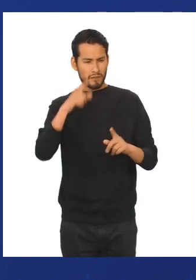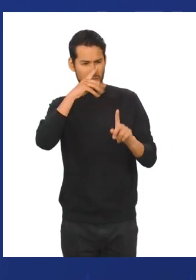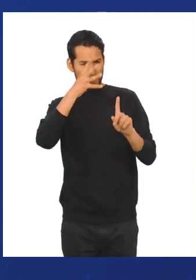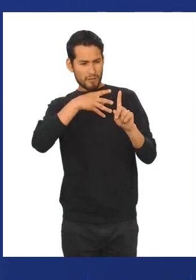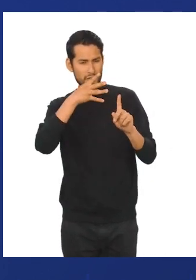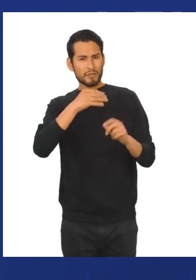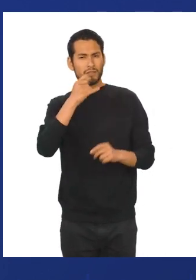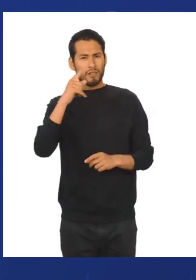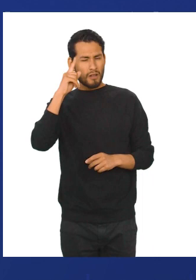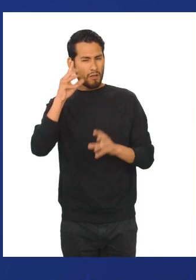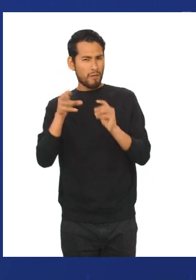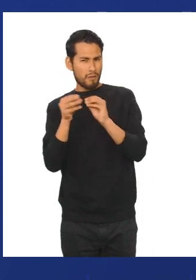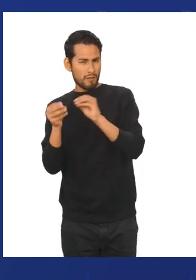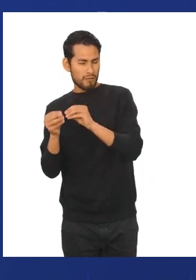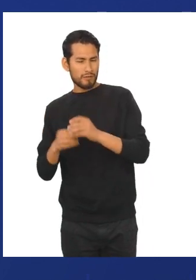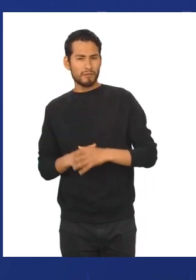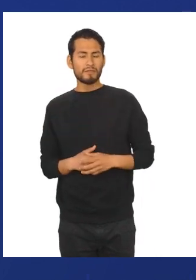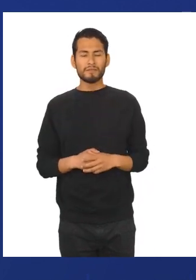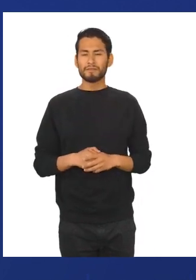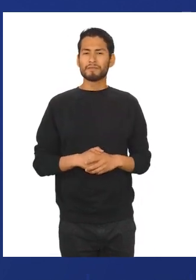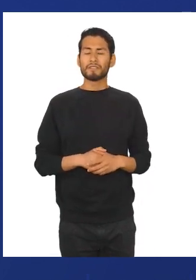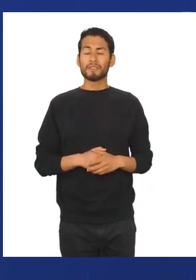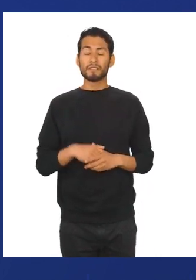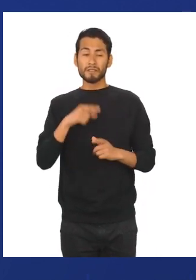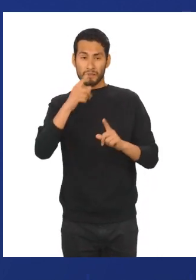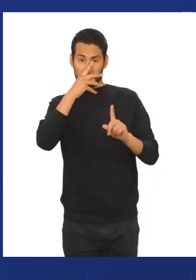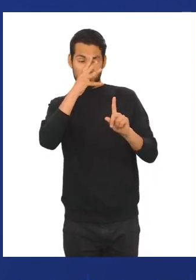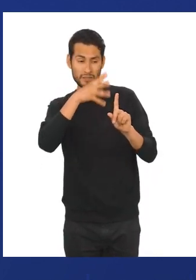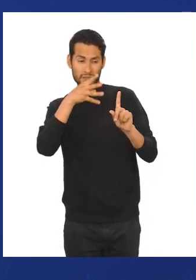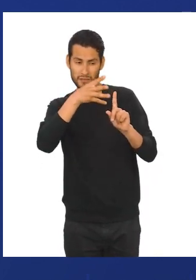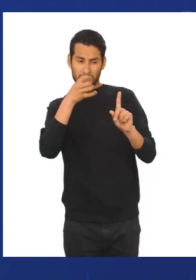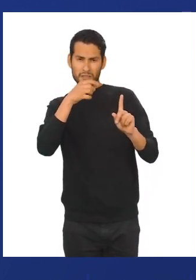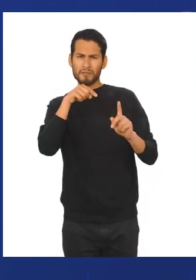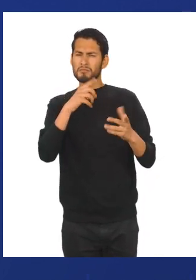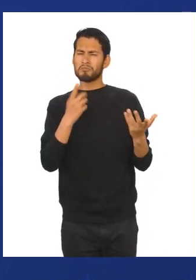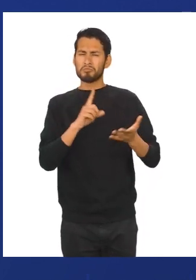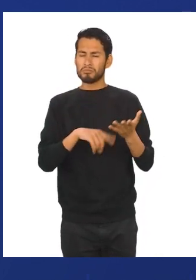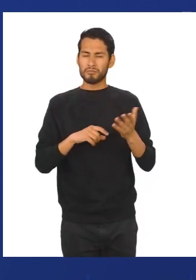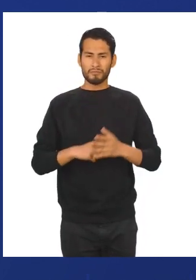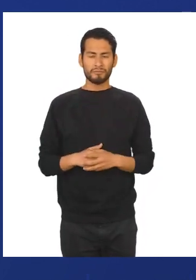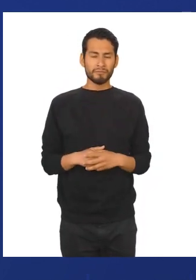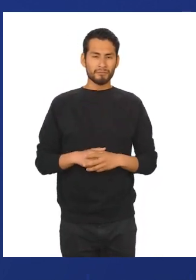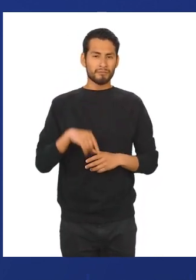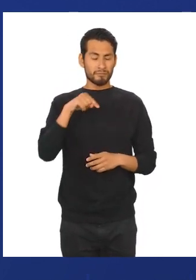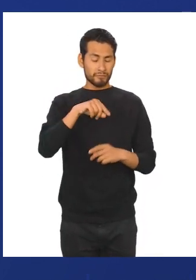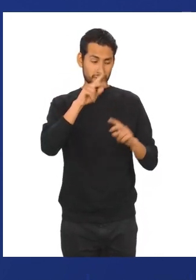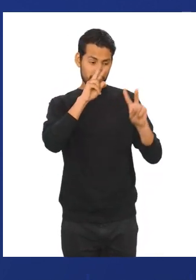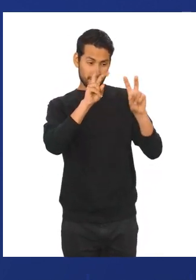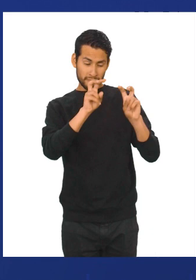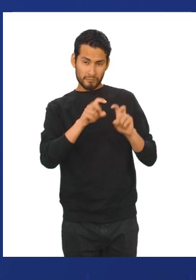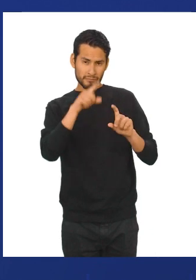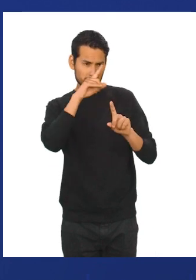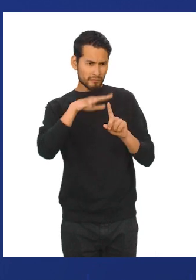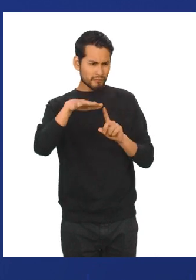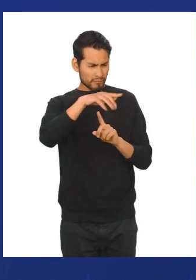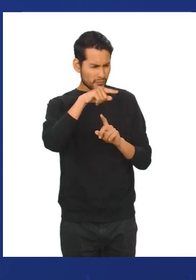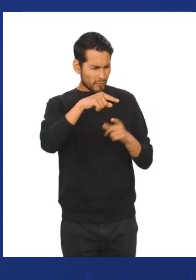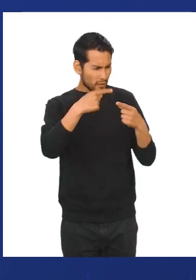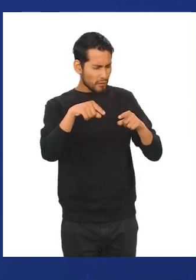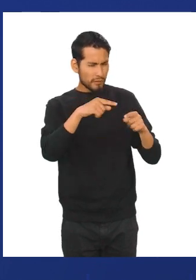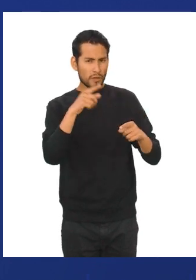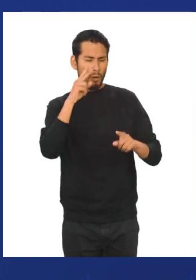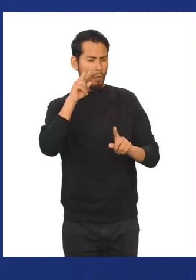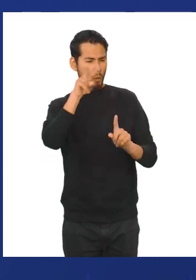inferencial. Al hablar de estadística descritiva, nos referimos a aquella que consiste en la evaluación de un fenómeno por medio de la